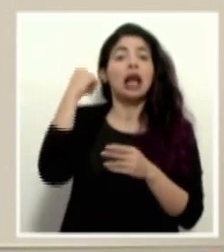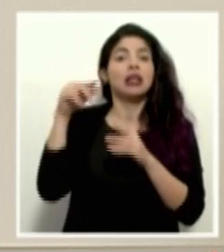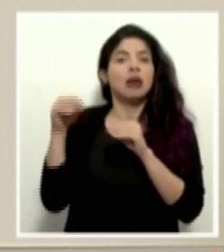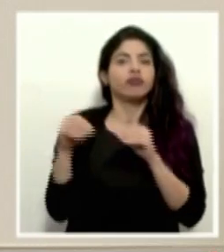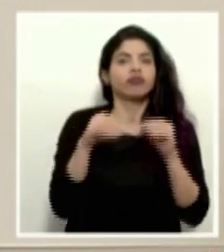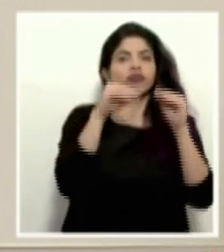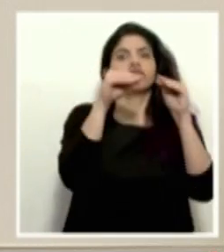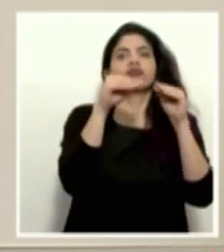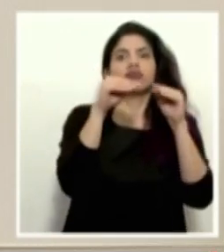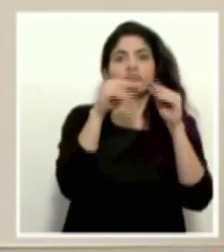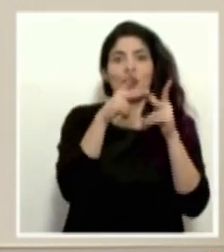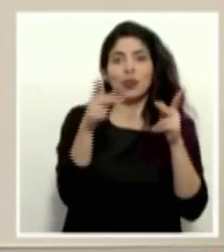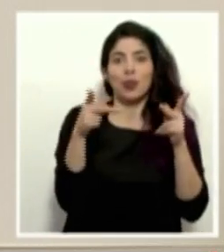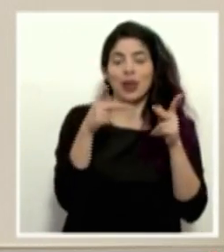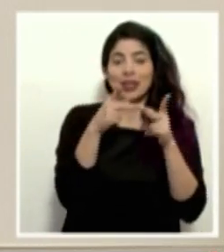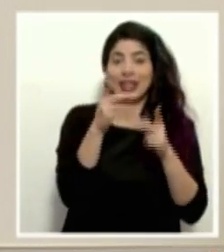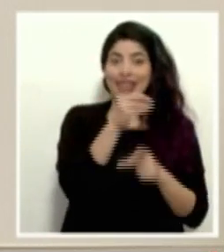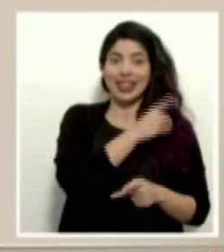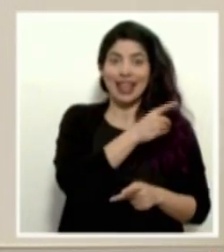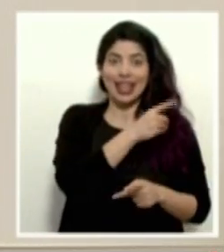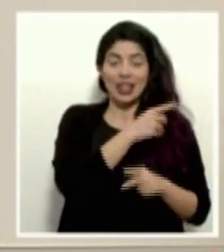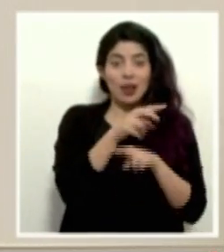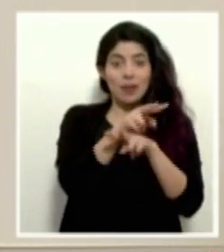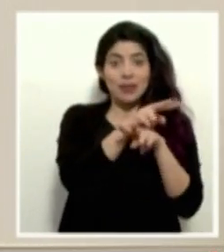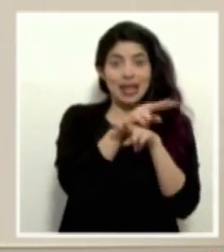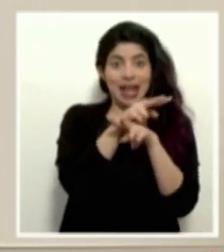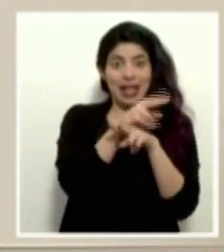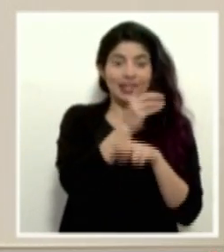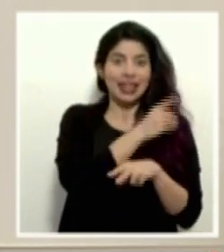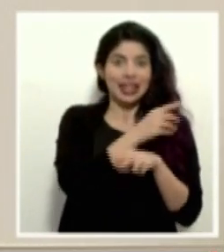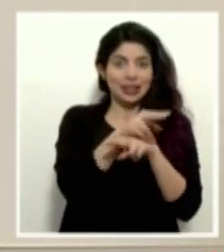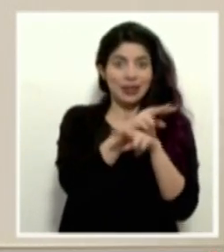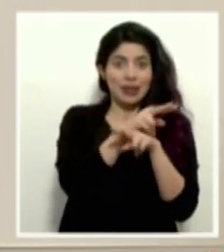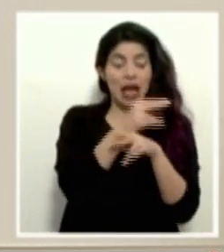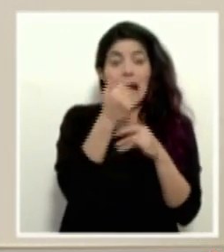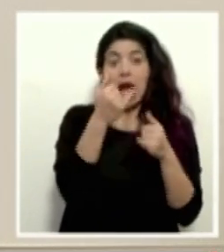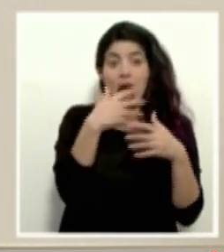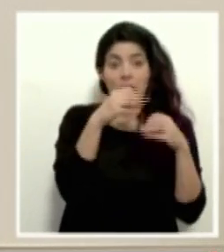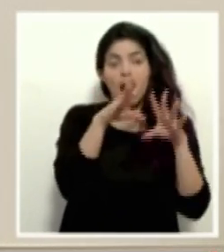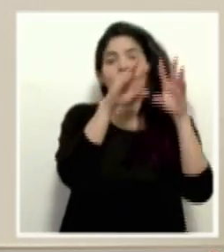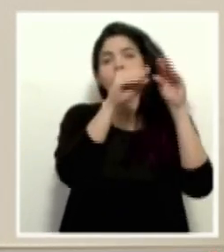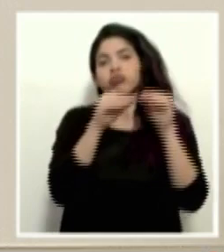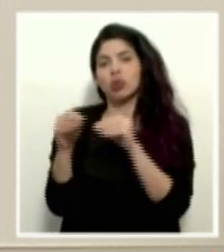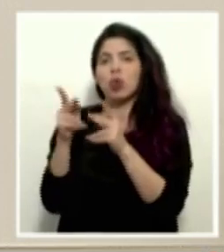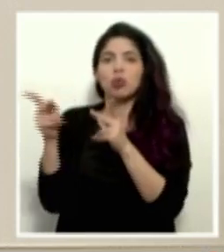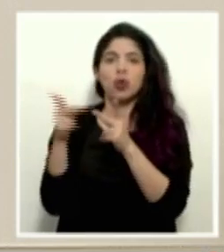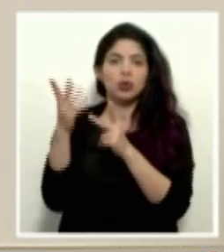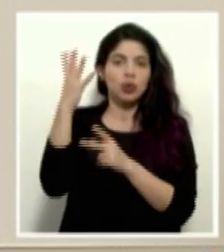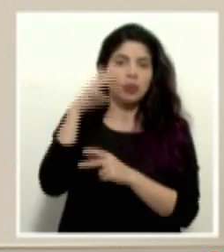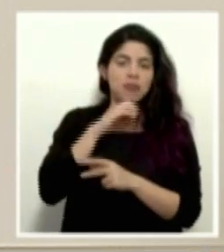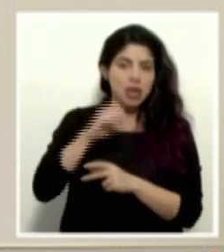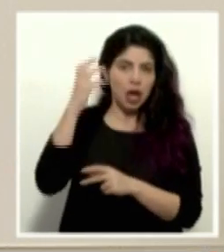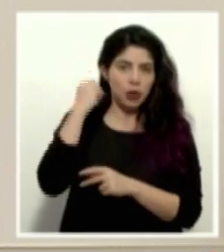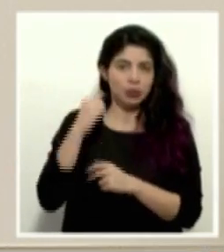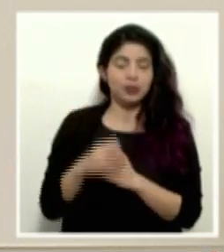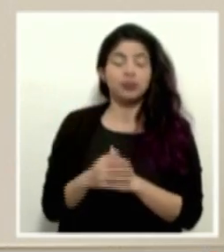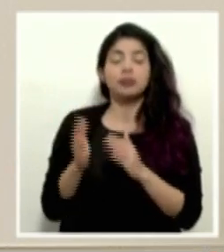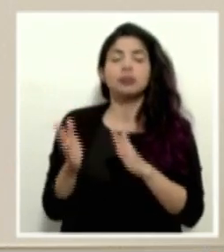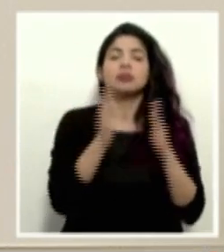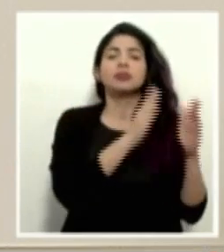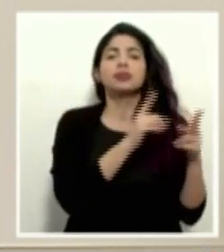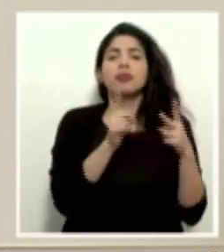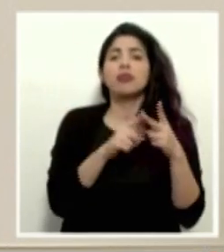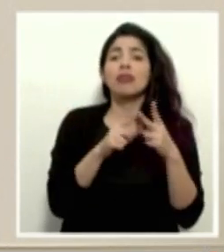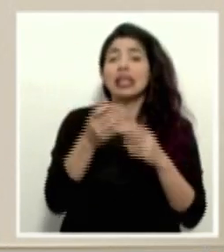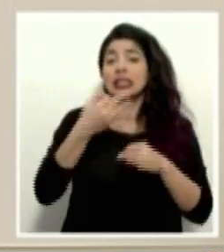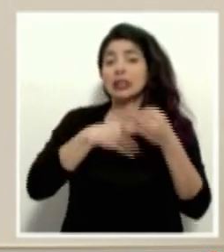ascenso interino en el puesto de director de vigilancia de la Dirección de Vigilancia de la Salud. Y respecto a las personas, perdón, con respecto